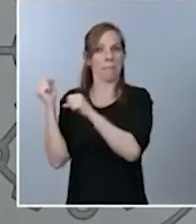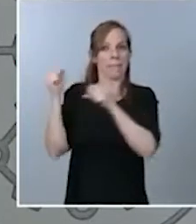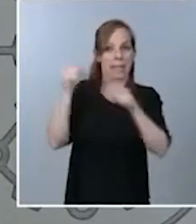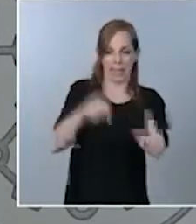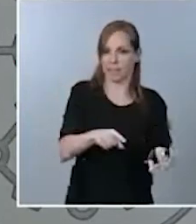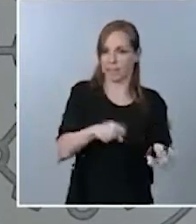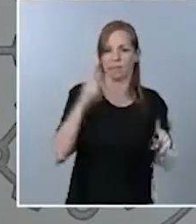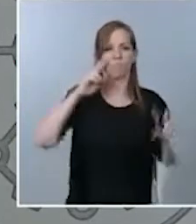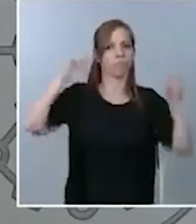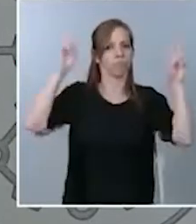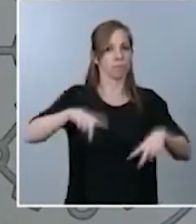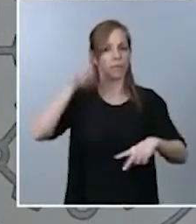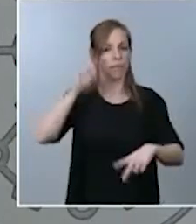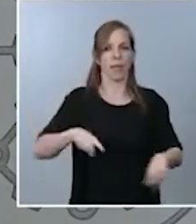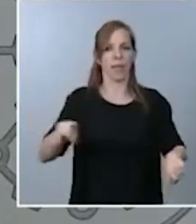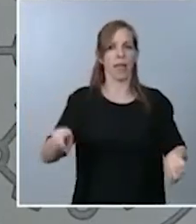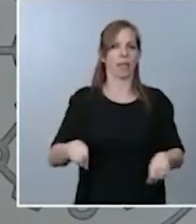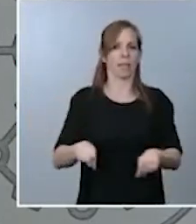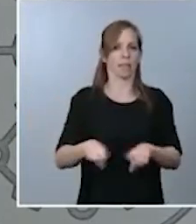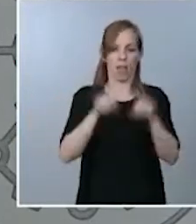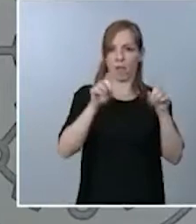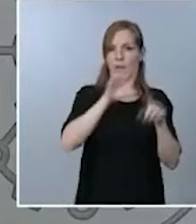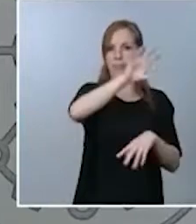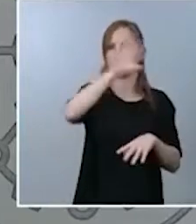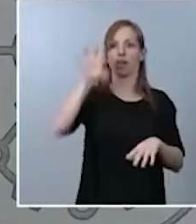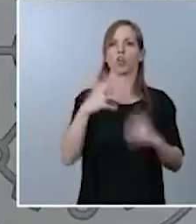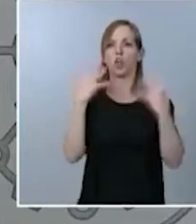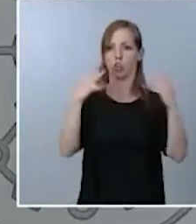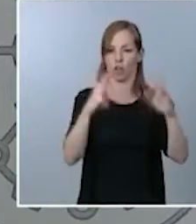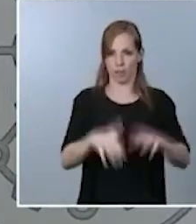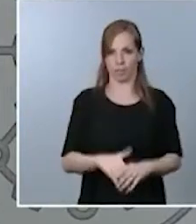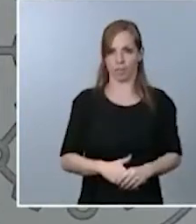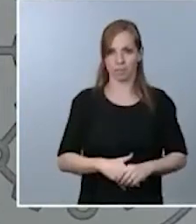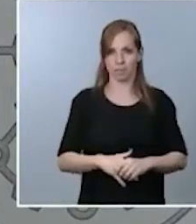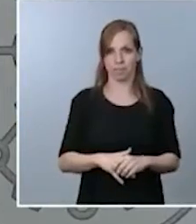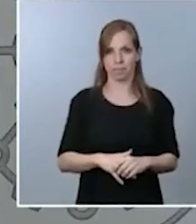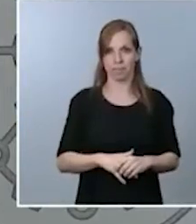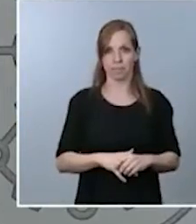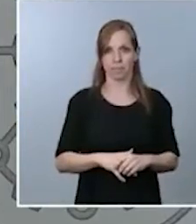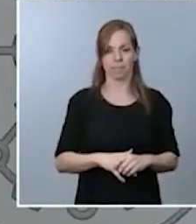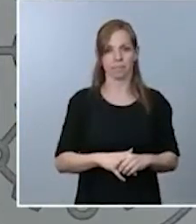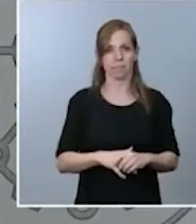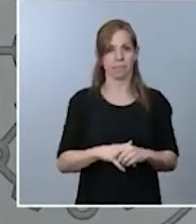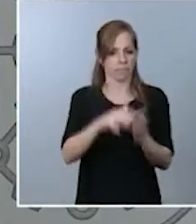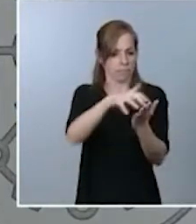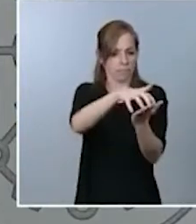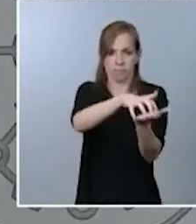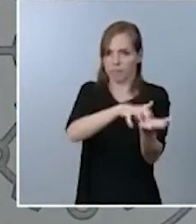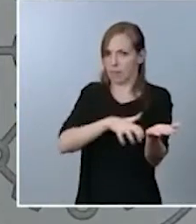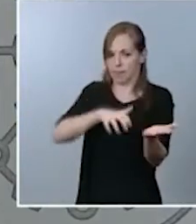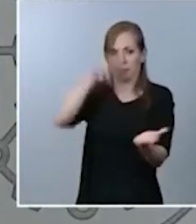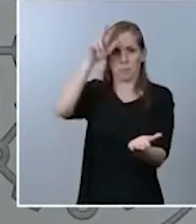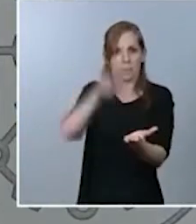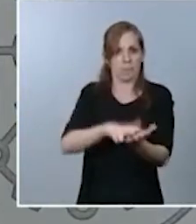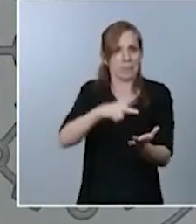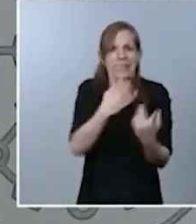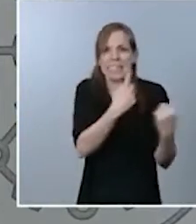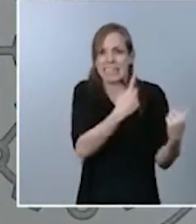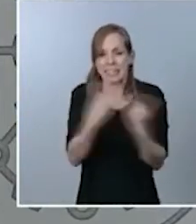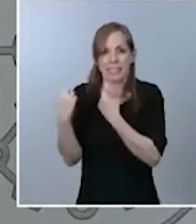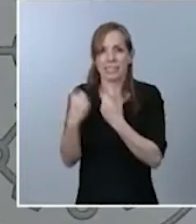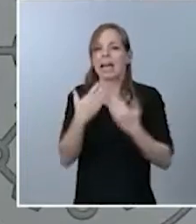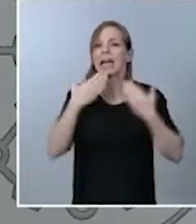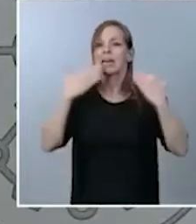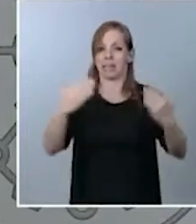territorios de las otras partes. La necesidad de autorizar esta Carta Social Europea goza del consenso en nuestro